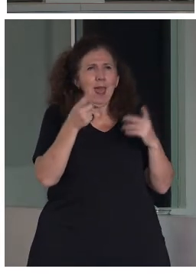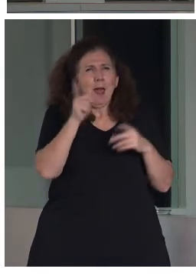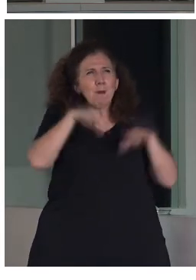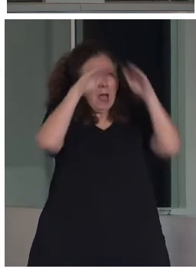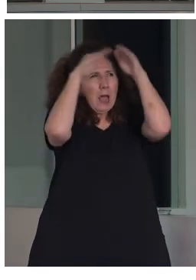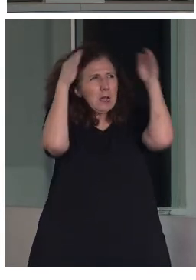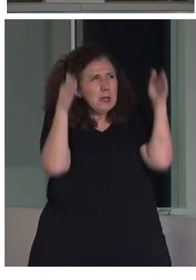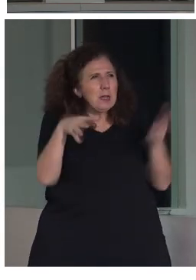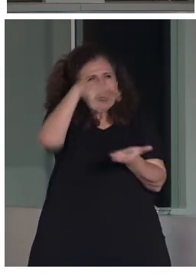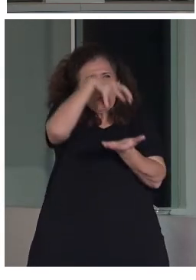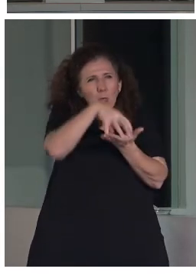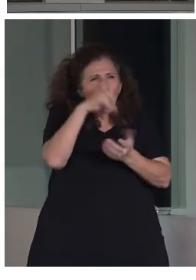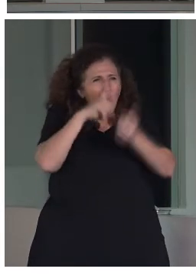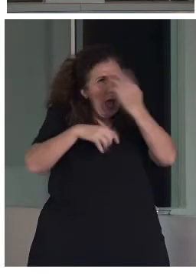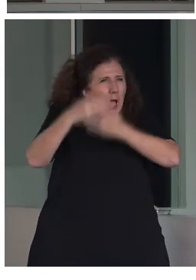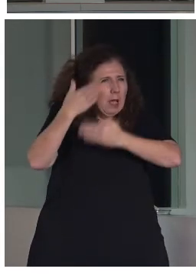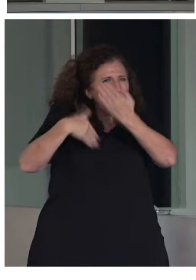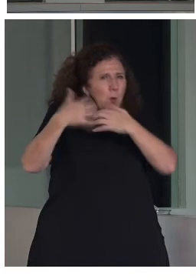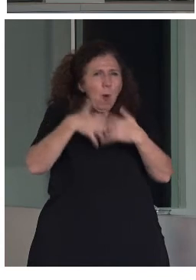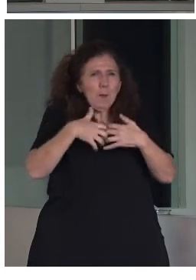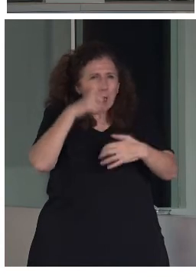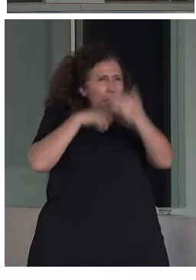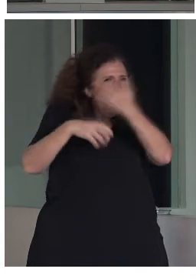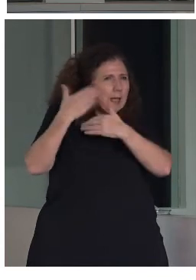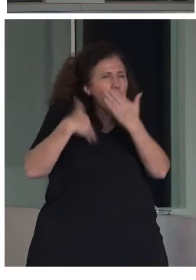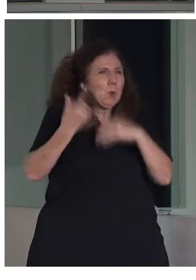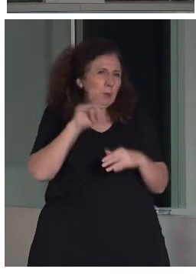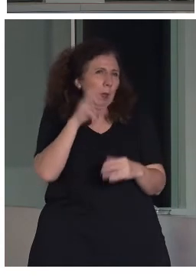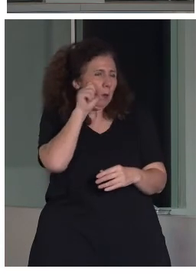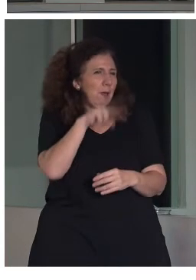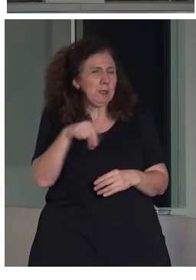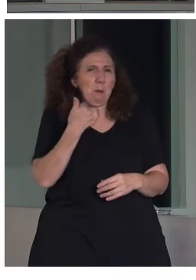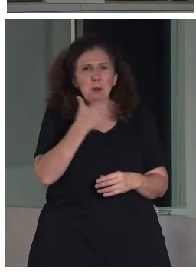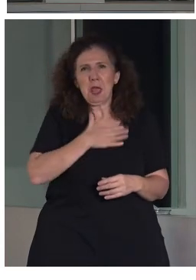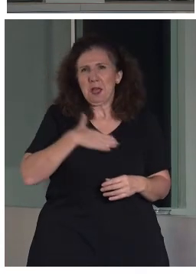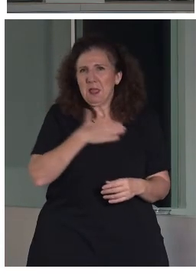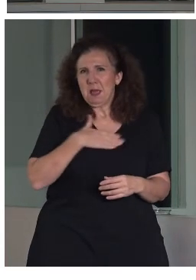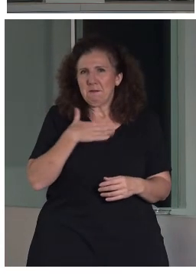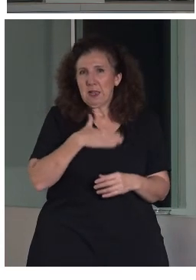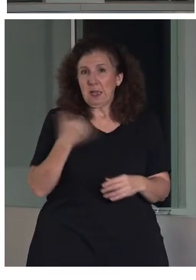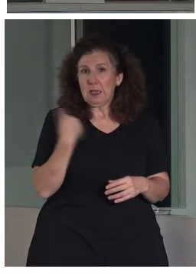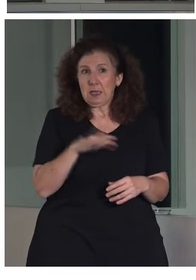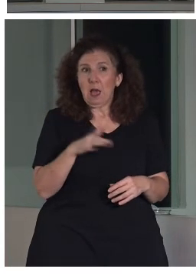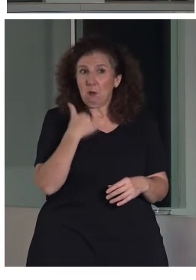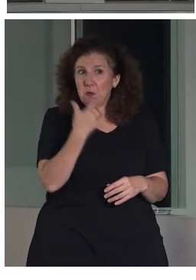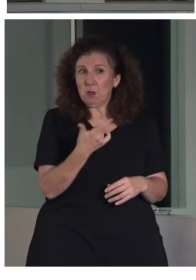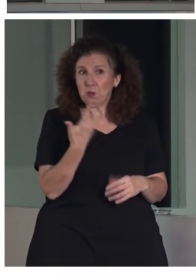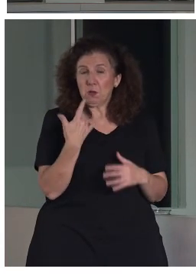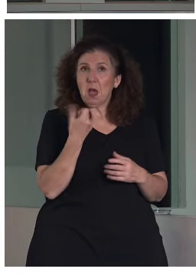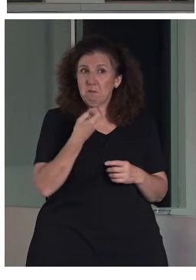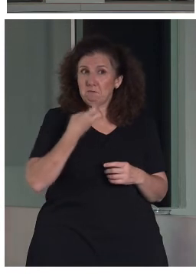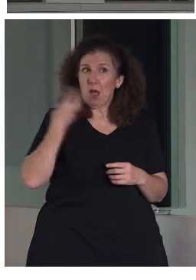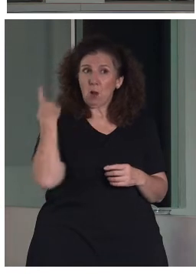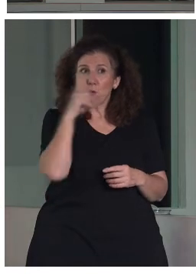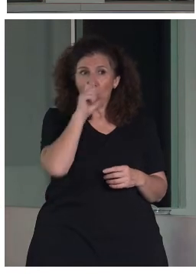la maquinaria antigua y resulta una visita bastante agradable y que, como digo, lleva funcionando varios años.